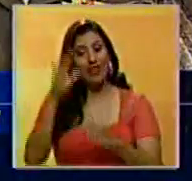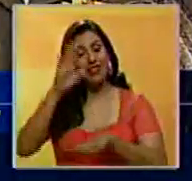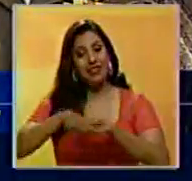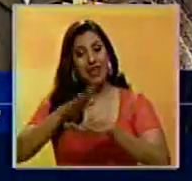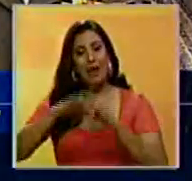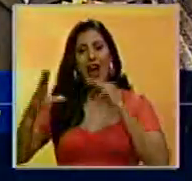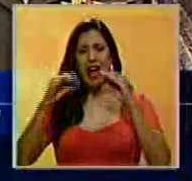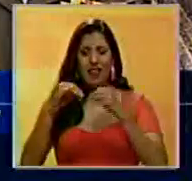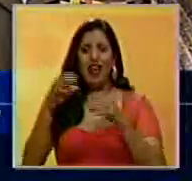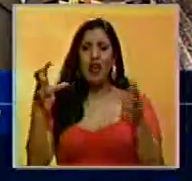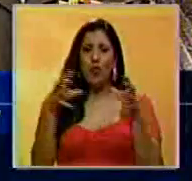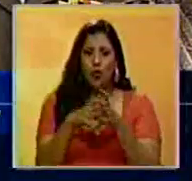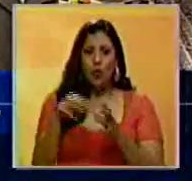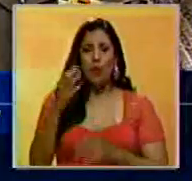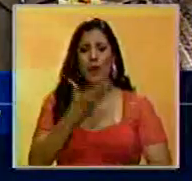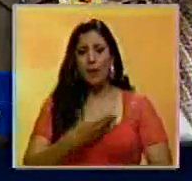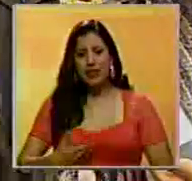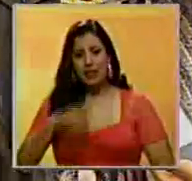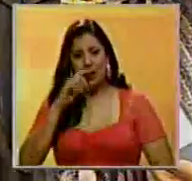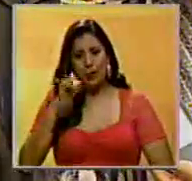llamado a diálogo por parte del Ejecutivo Nacional.